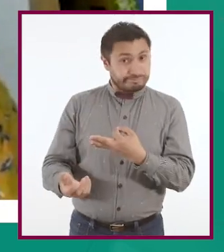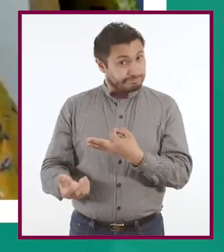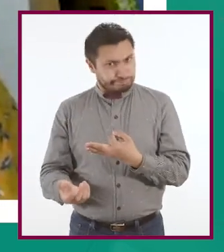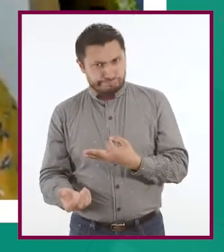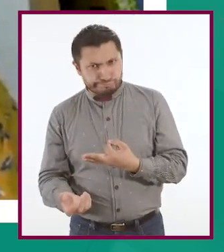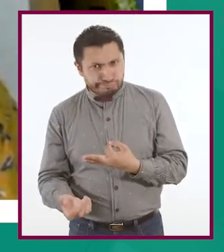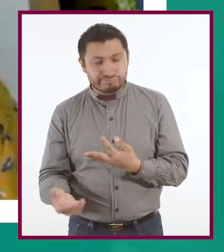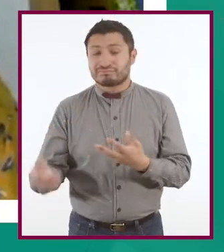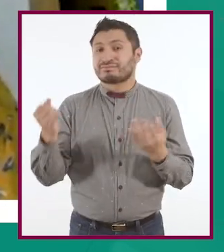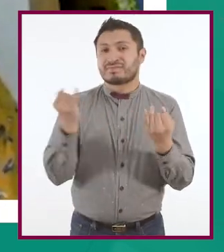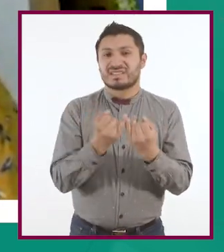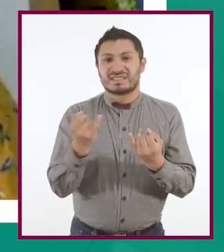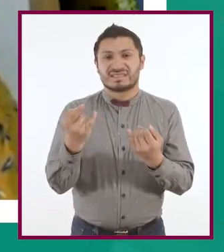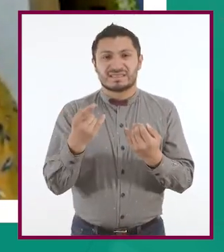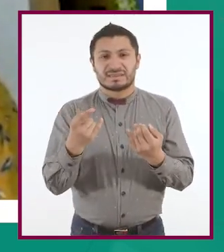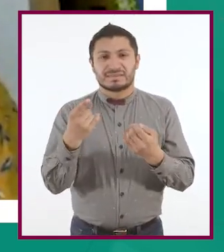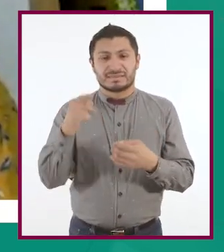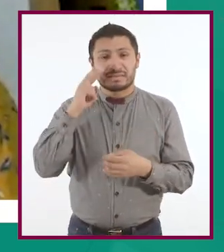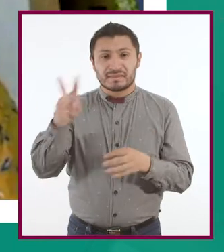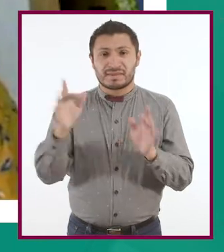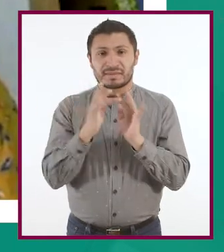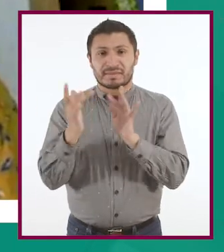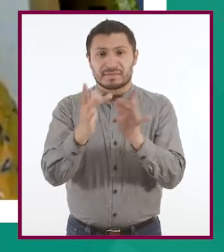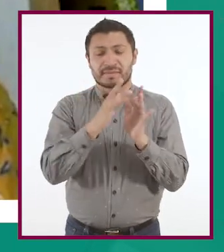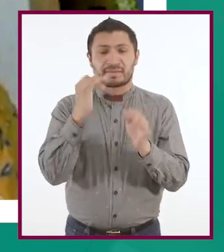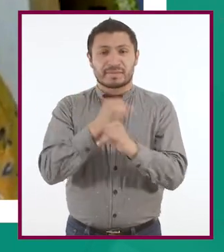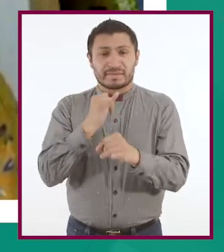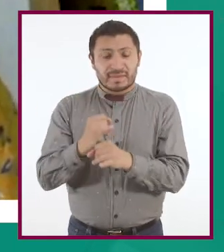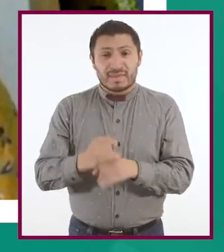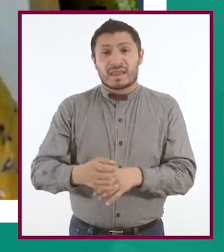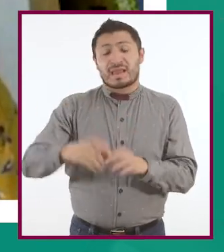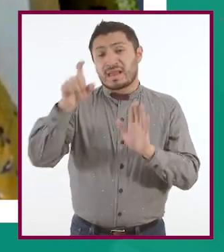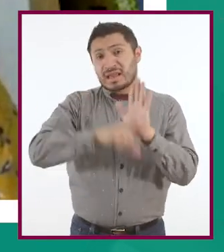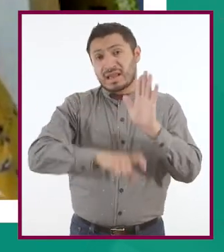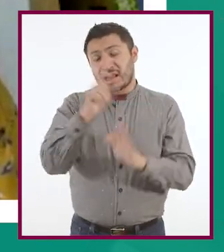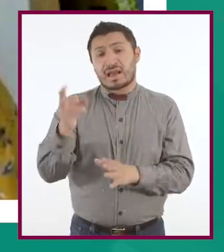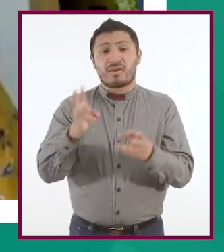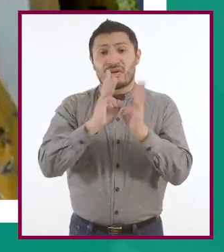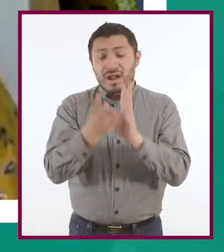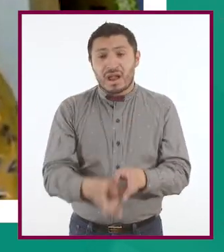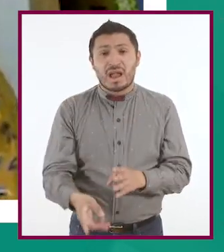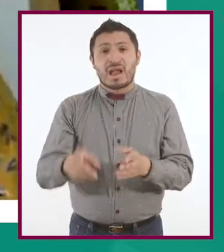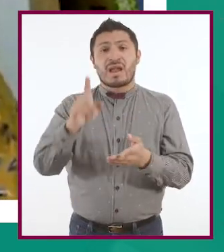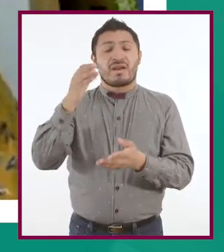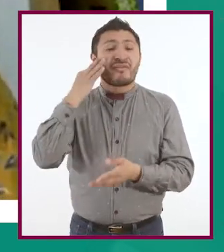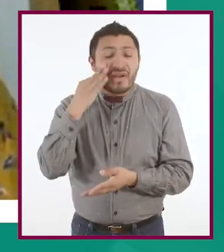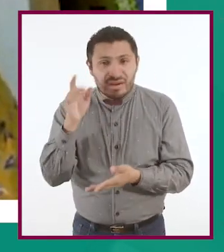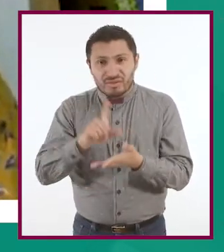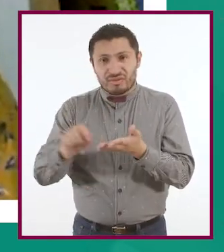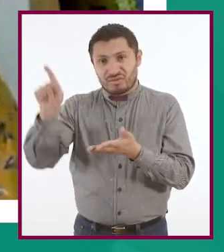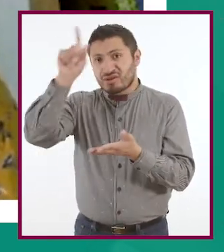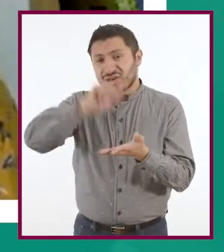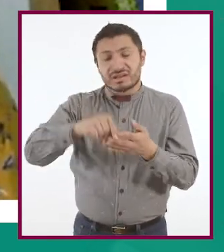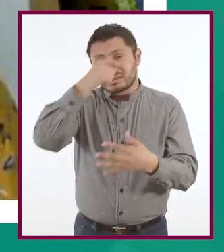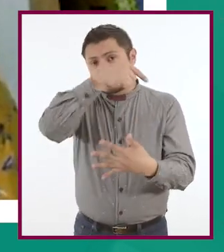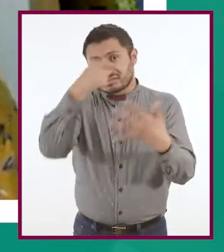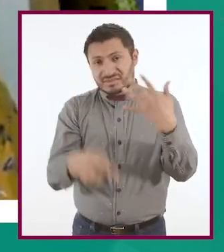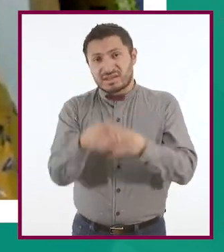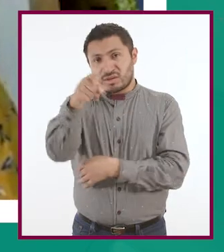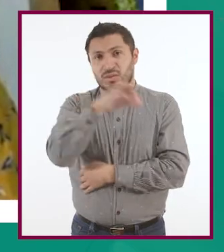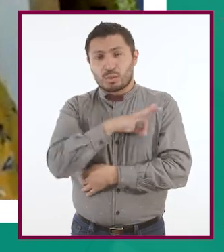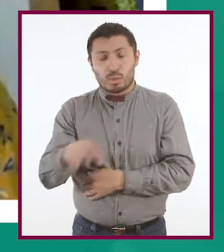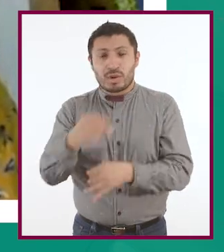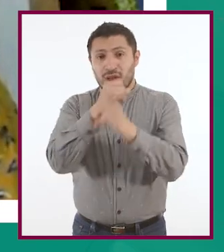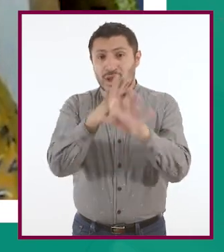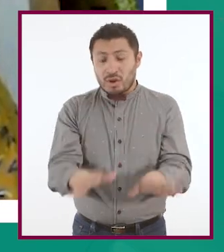podemos ver que en redes sociales como Instagram, WhatsApp, Facebook, Twitter, etcétera, puedes tener tu información